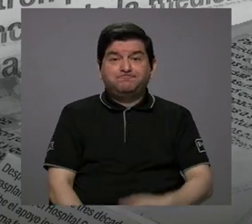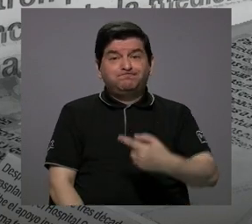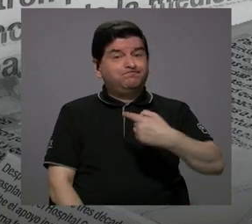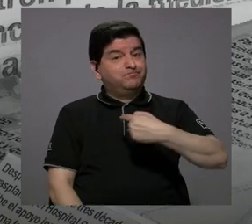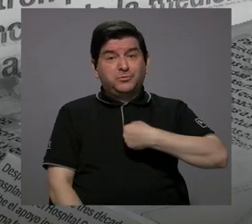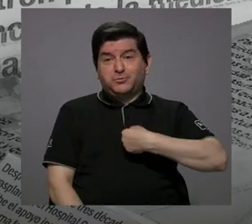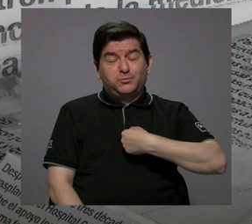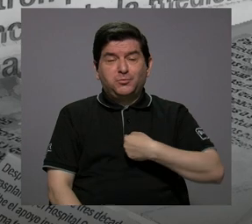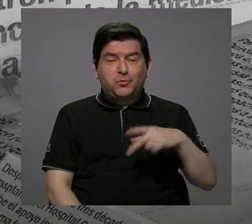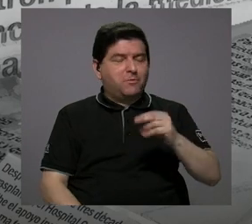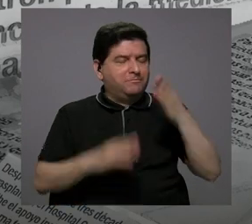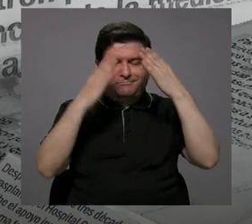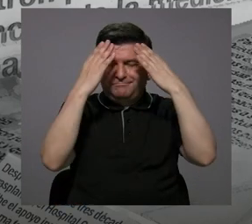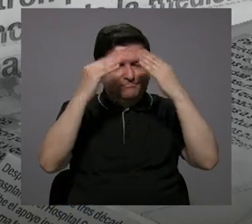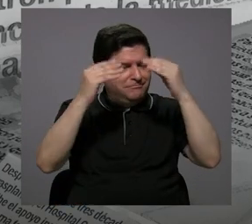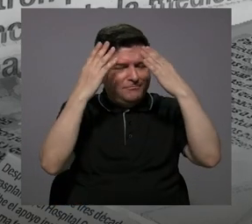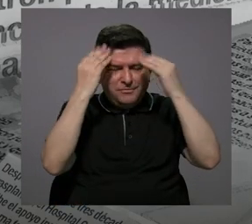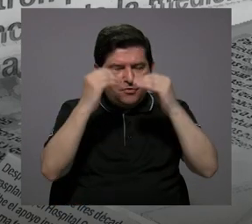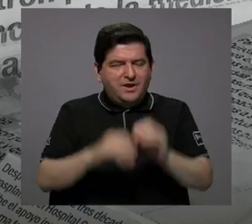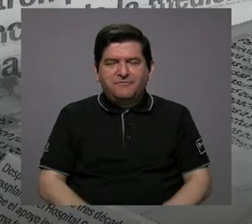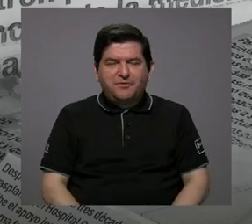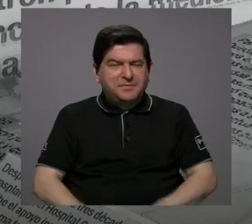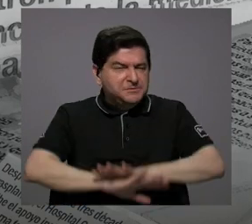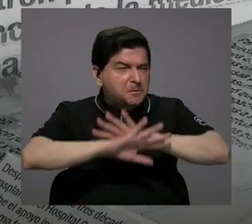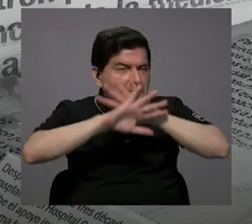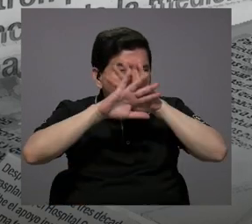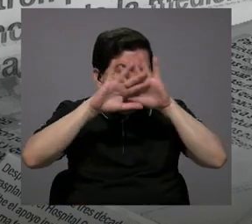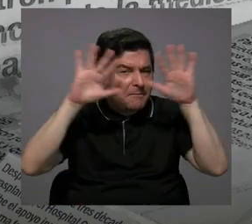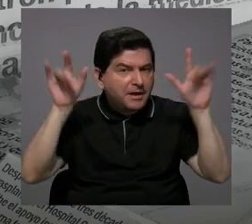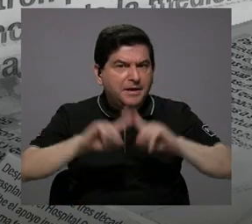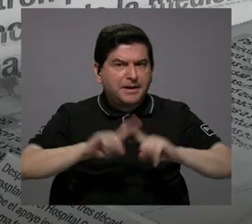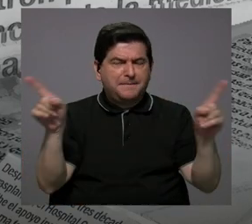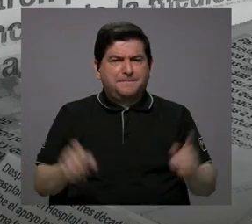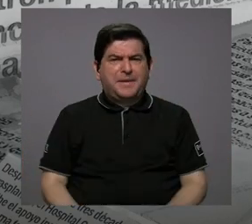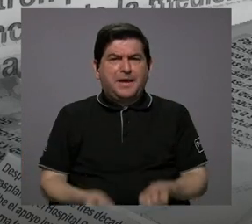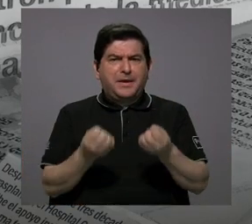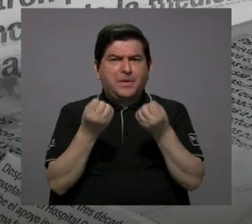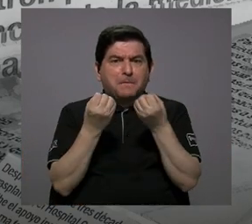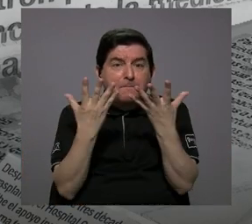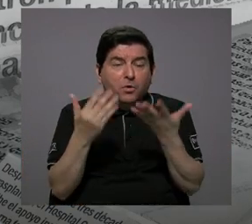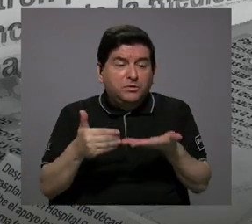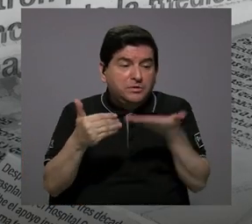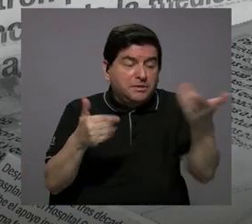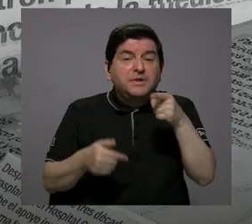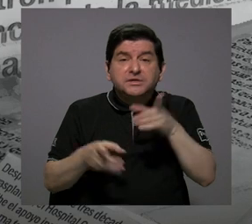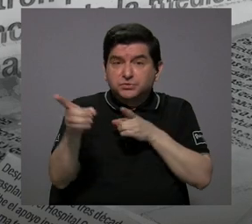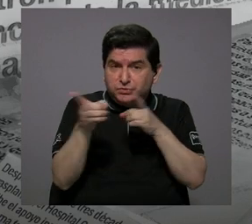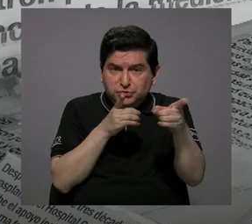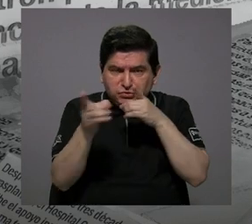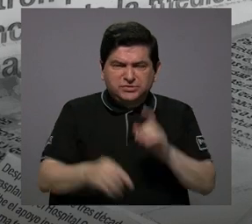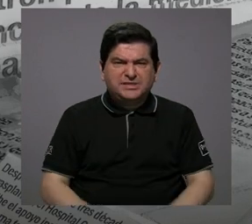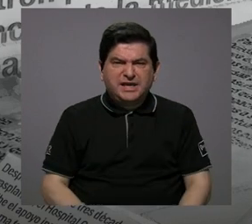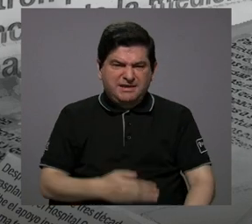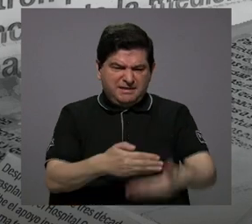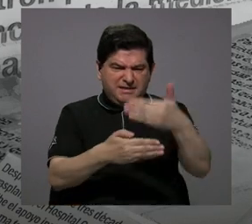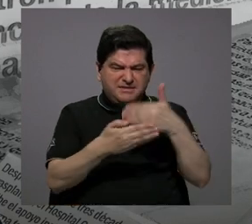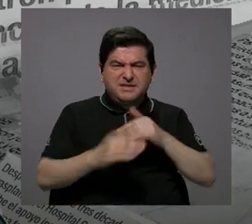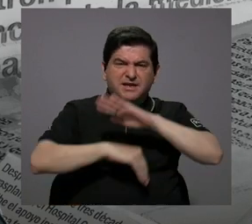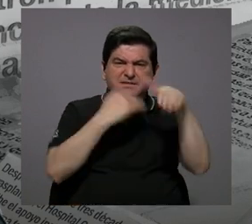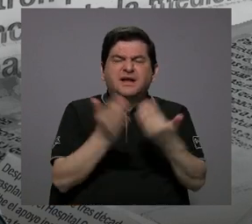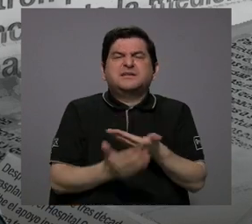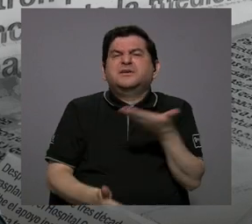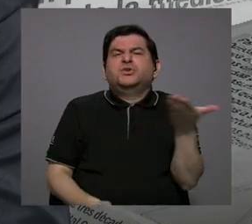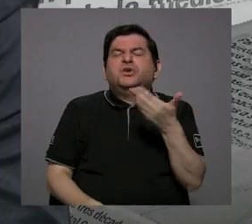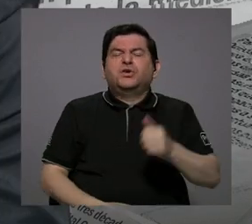los datos así, puestos en blanco y negro, pero hay un montón de hechos que usted viene describiendo. ¿Qué hay detrás de todo eso al